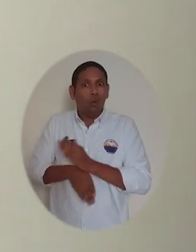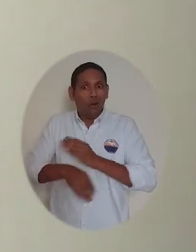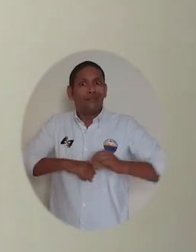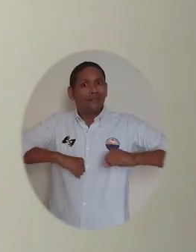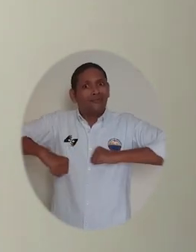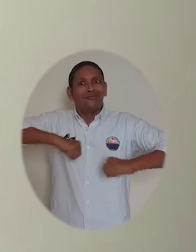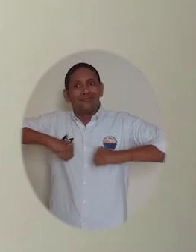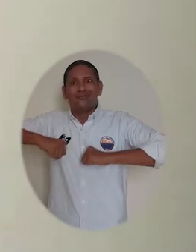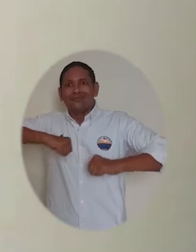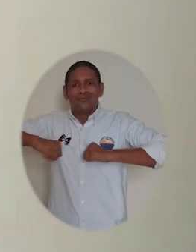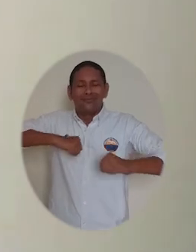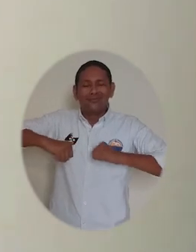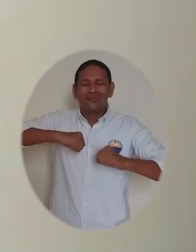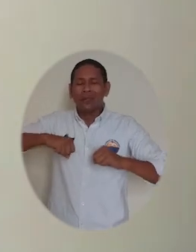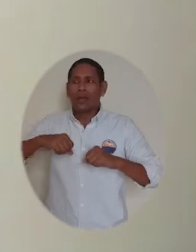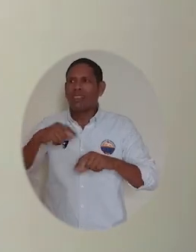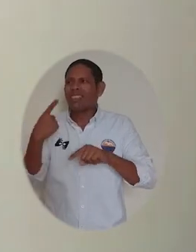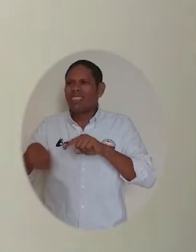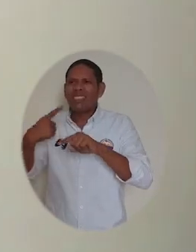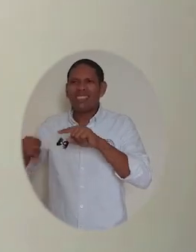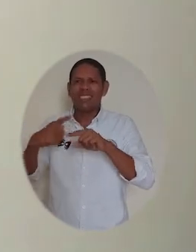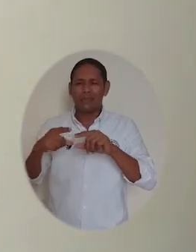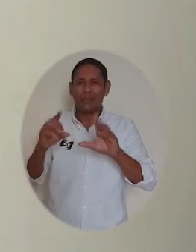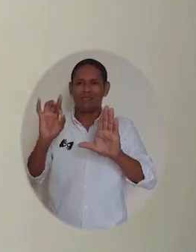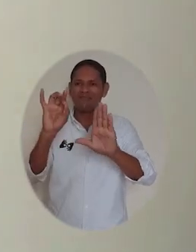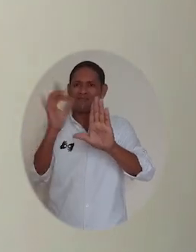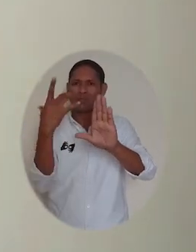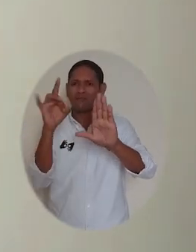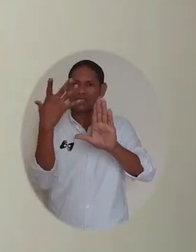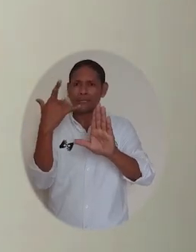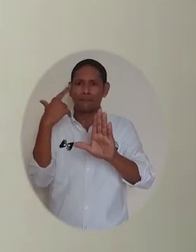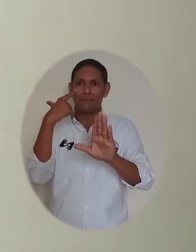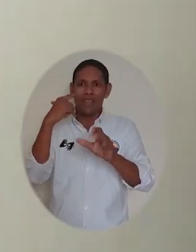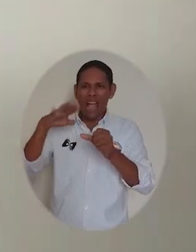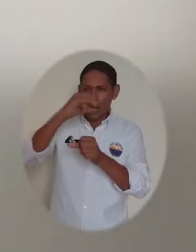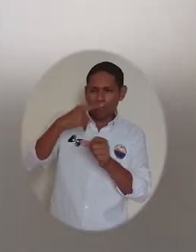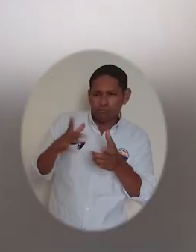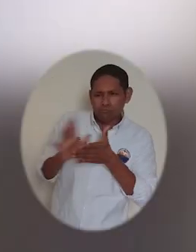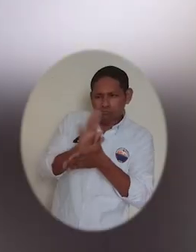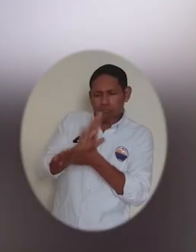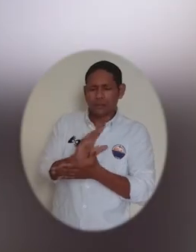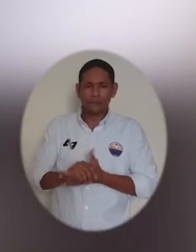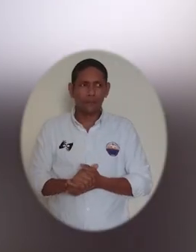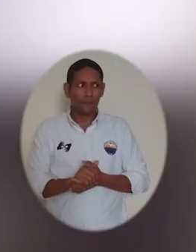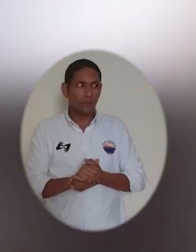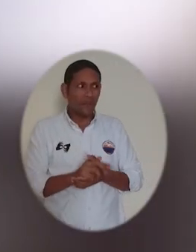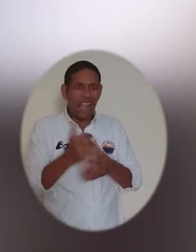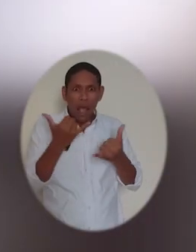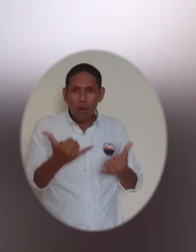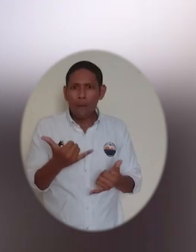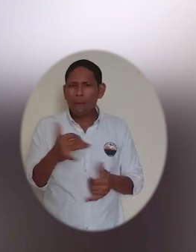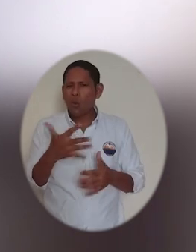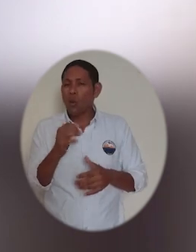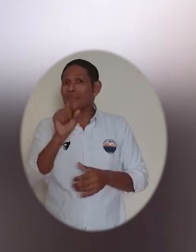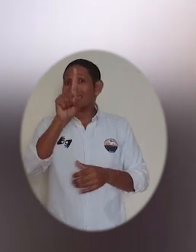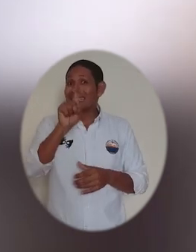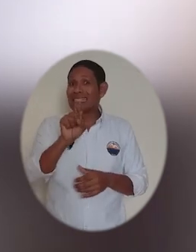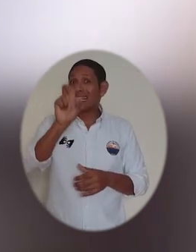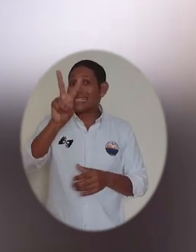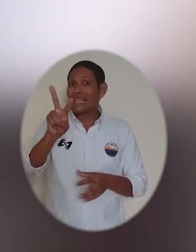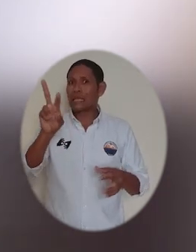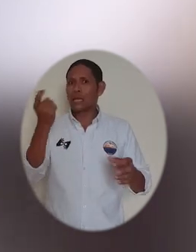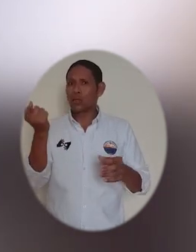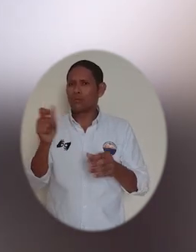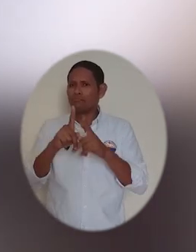centro de conciliación siguen desarrollando sus actividades a través de audiencias y casos hipotéticos. A la fecha hemos